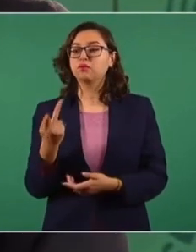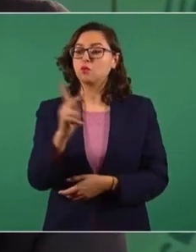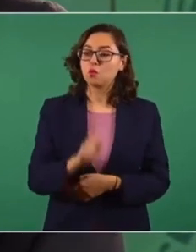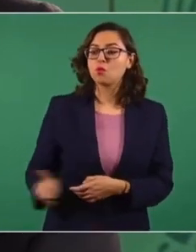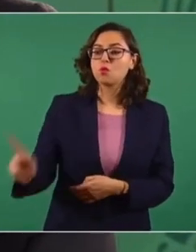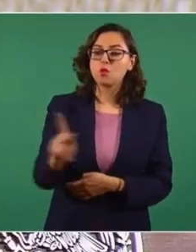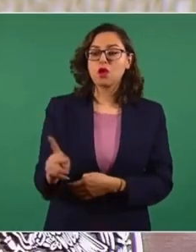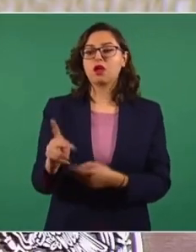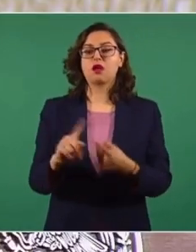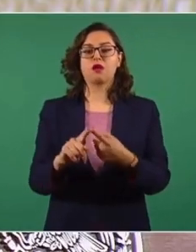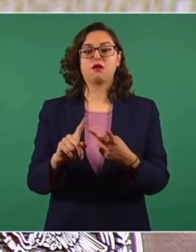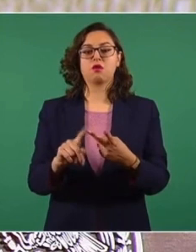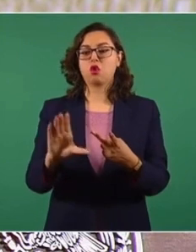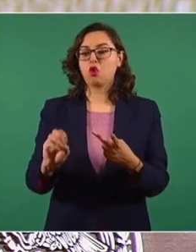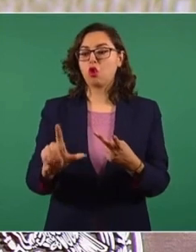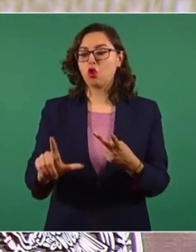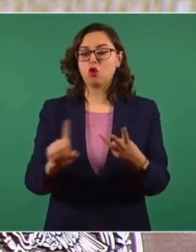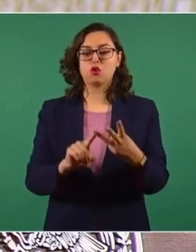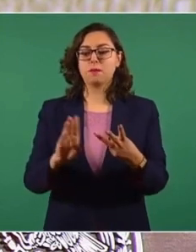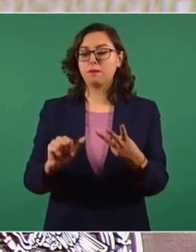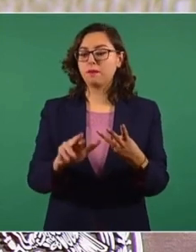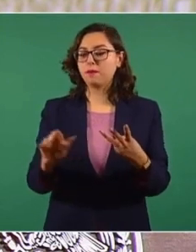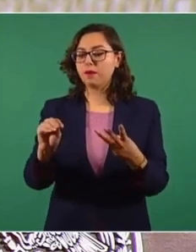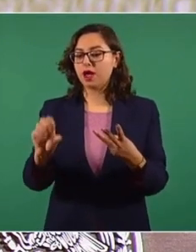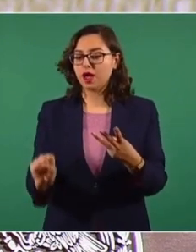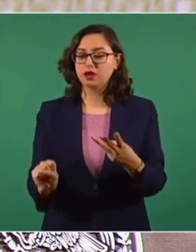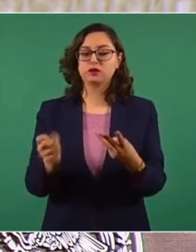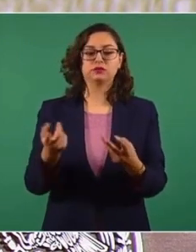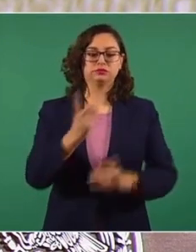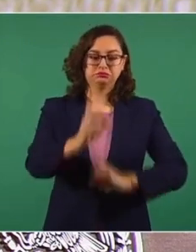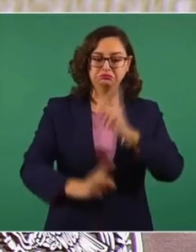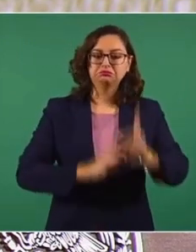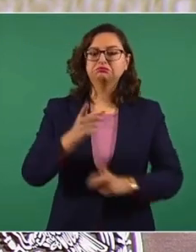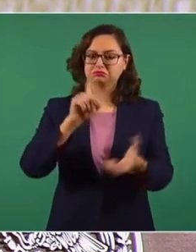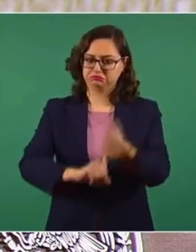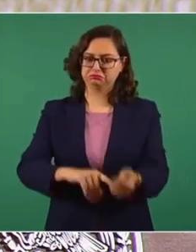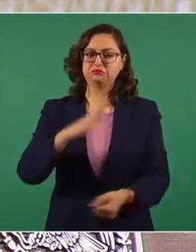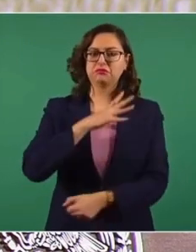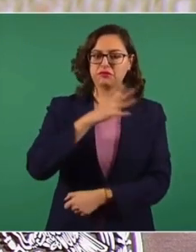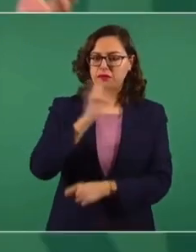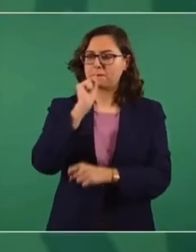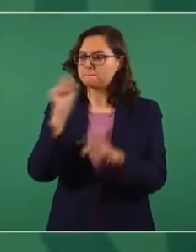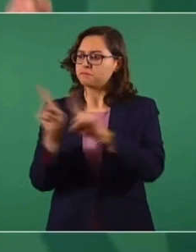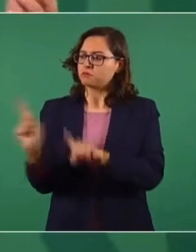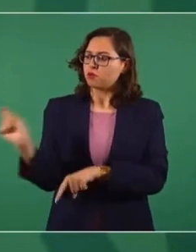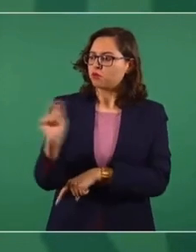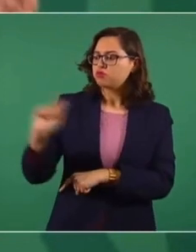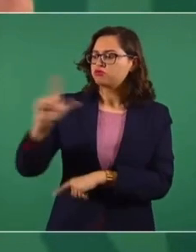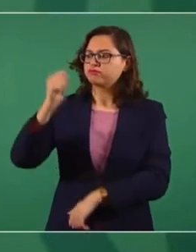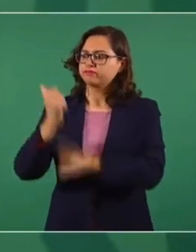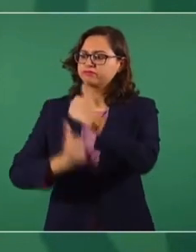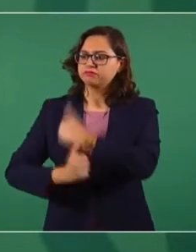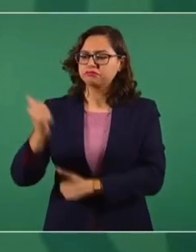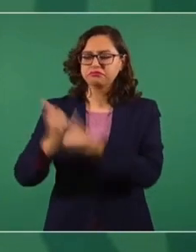y el deporte profesional de alto rendimiento, vamos a seguir apoyando